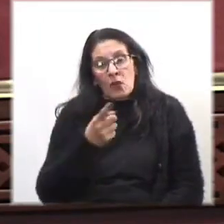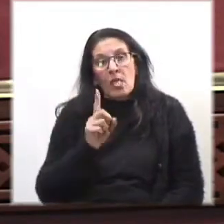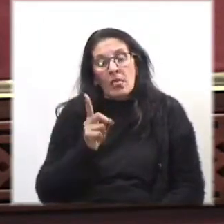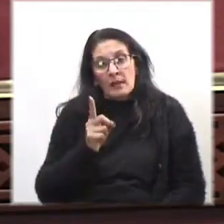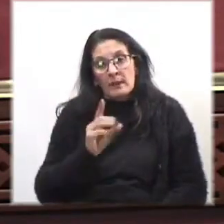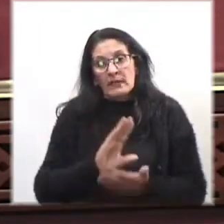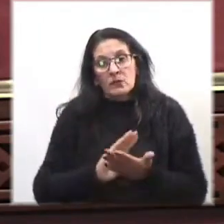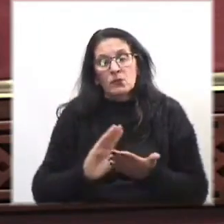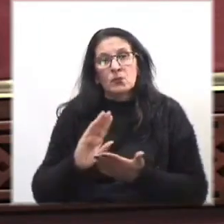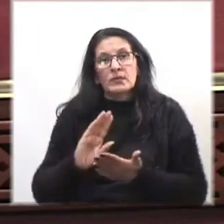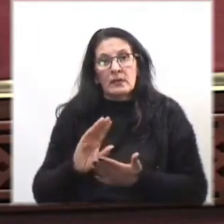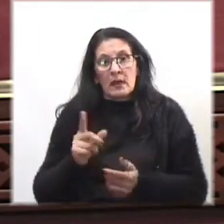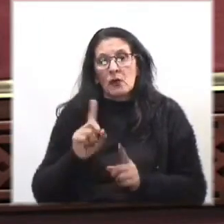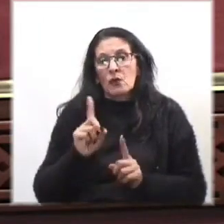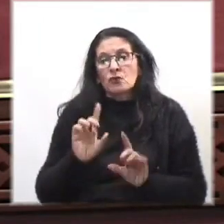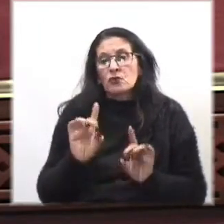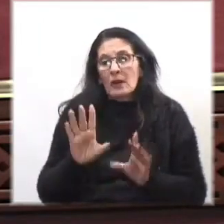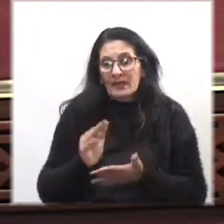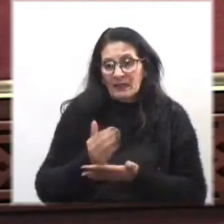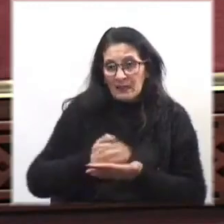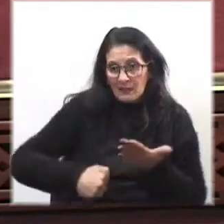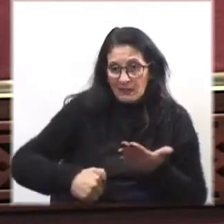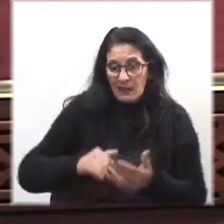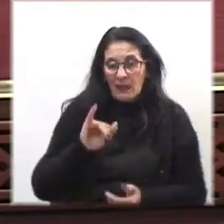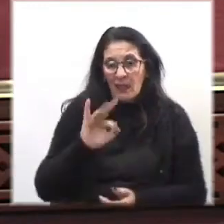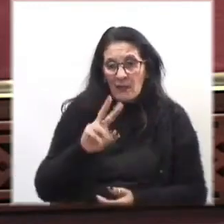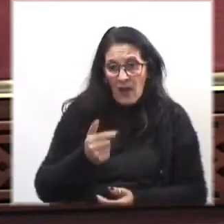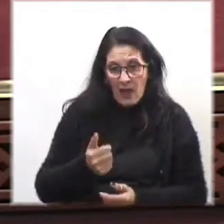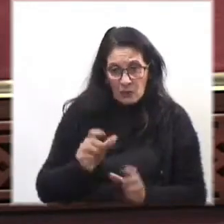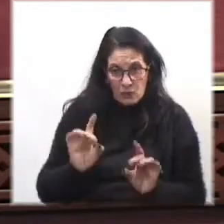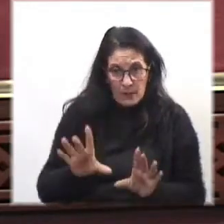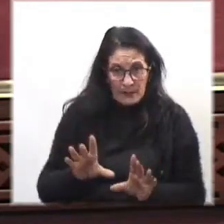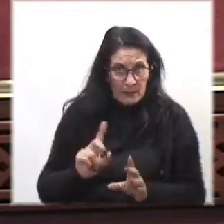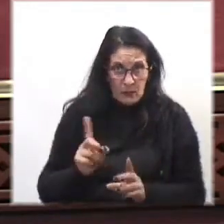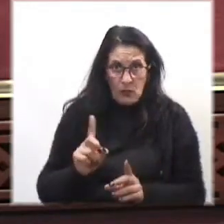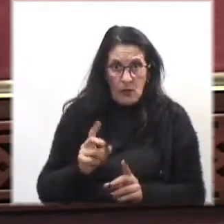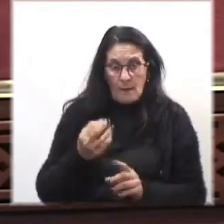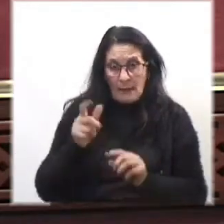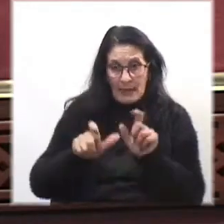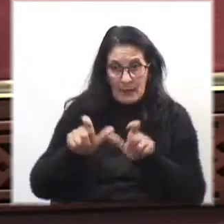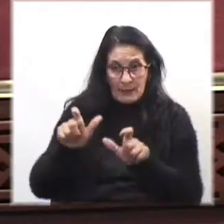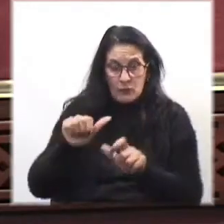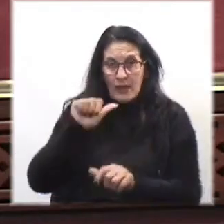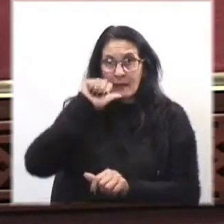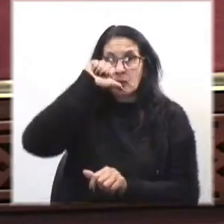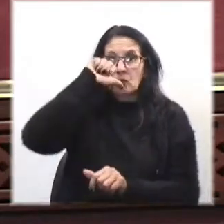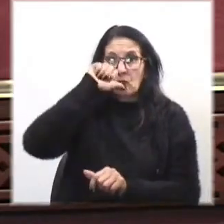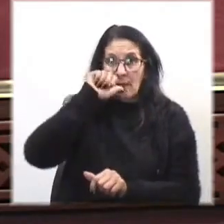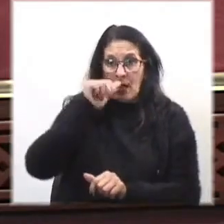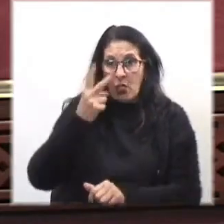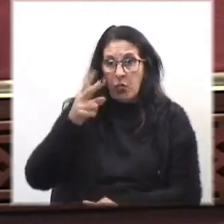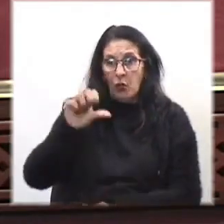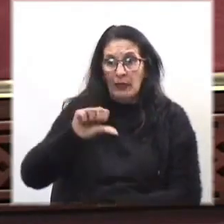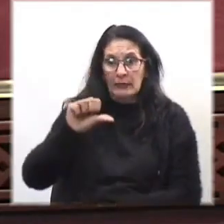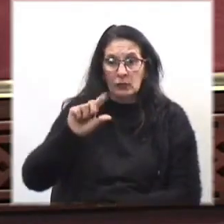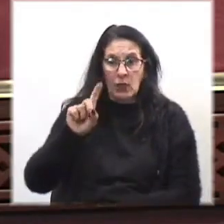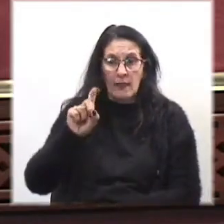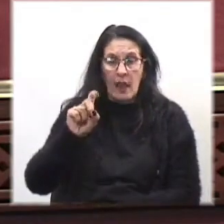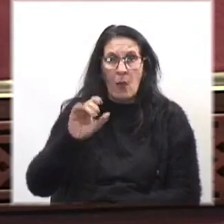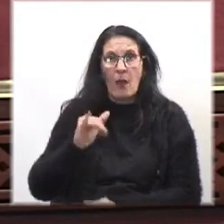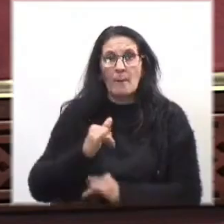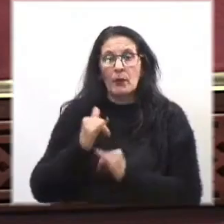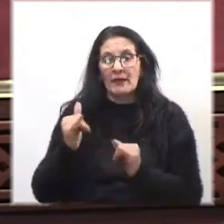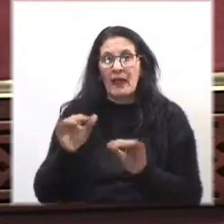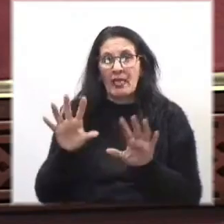agua, no solamente sacarle el IVA, que van a hacer para la gente que toma dos litros de agua por día,